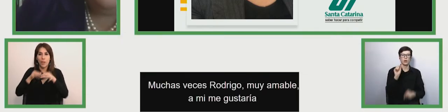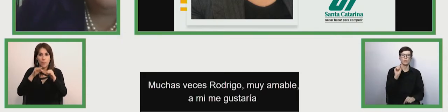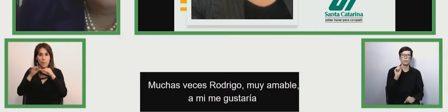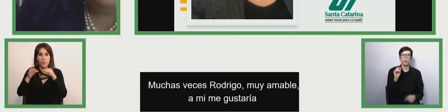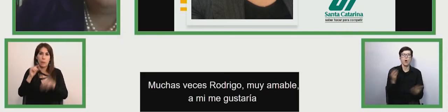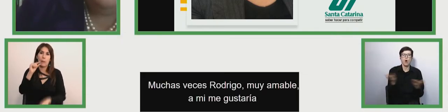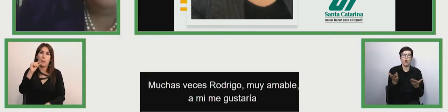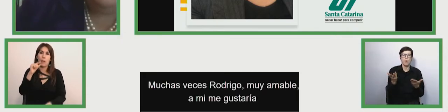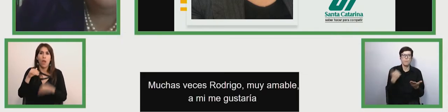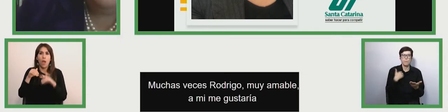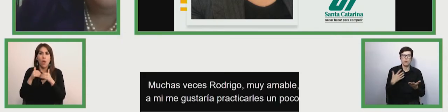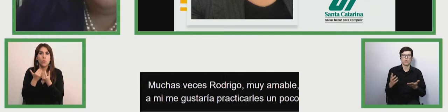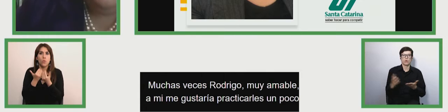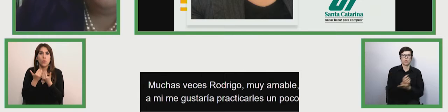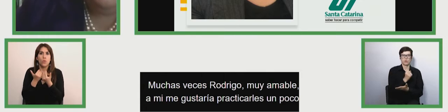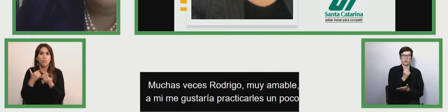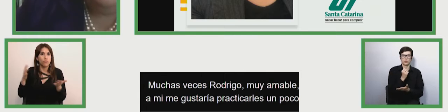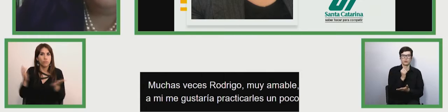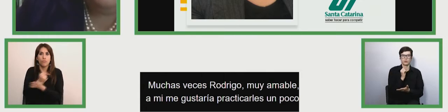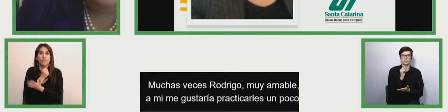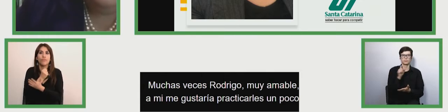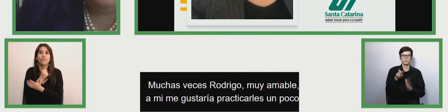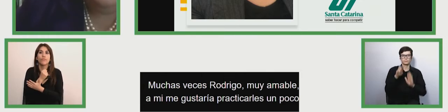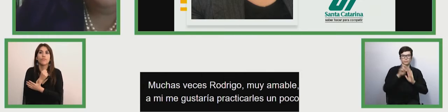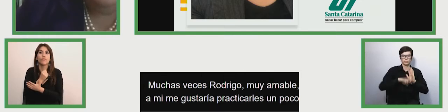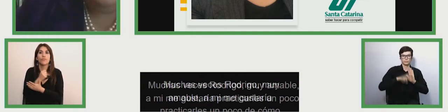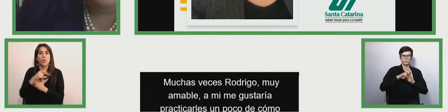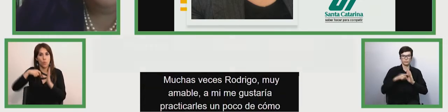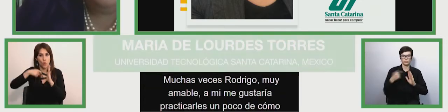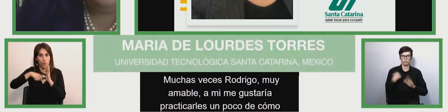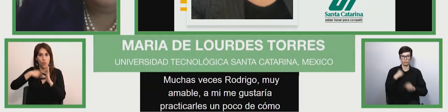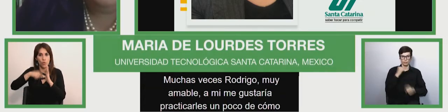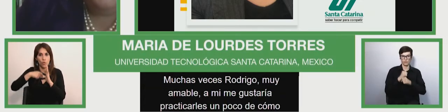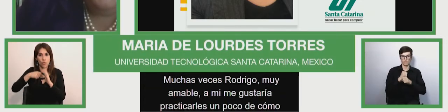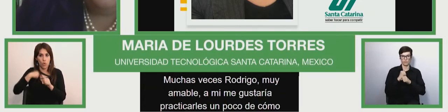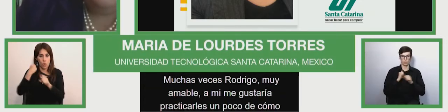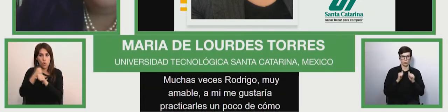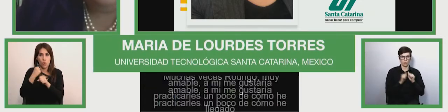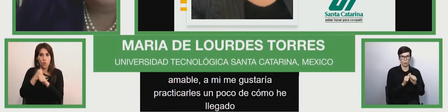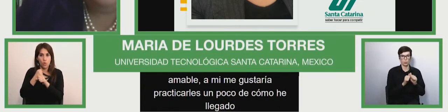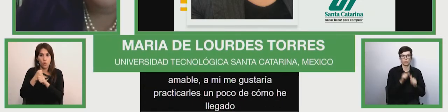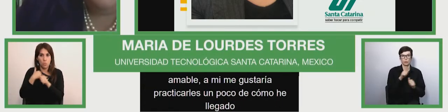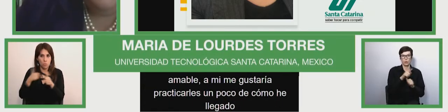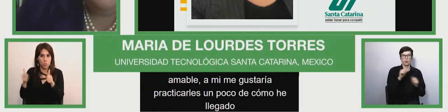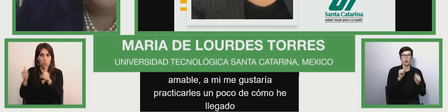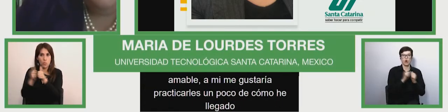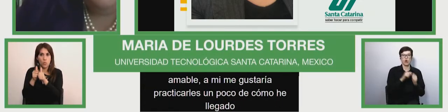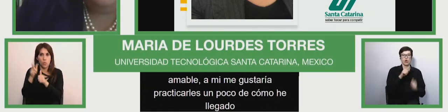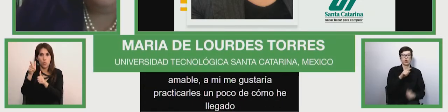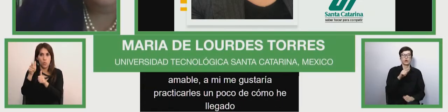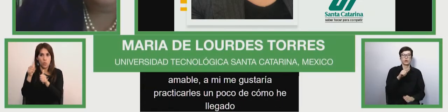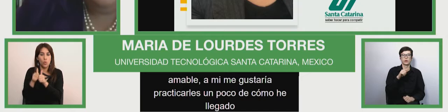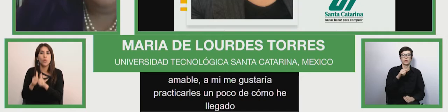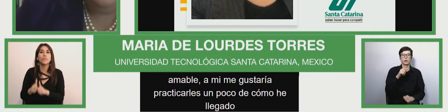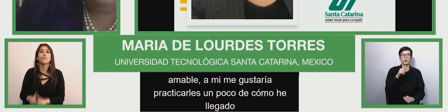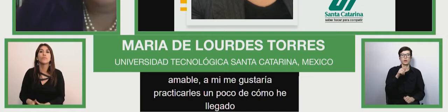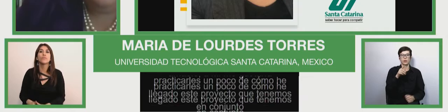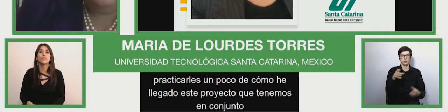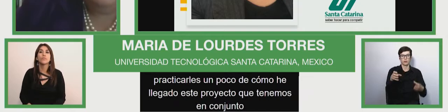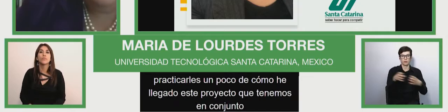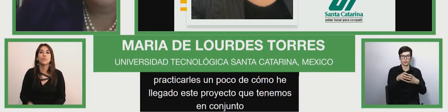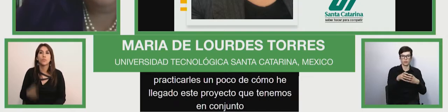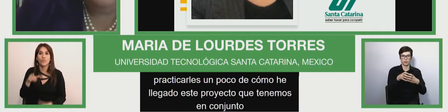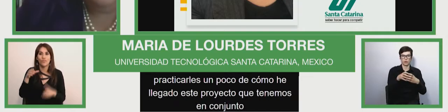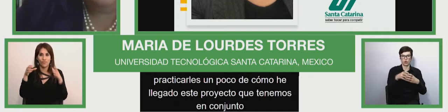ha llegado este proyecto en el que trabajamos en conjunto con la Trust a través de dos